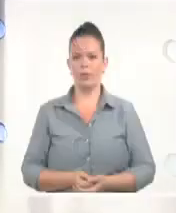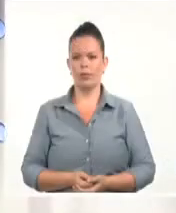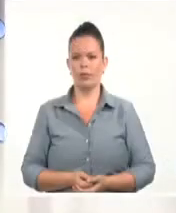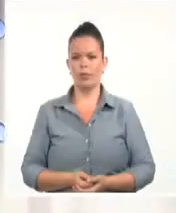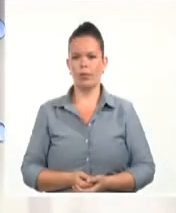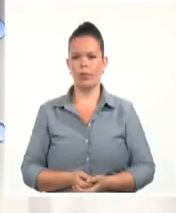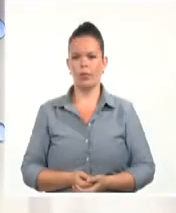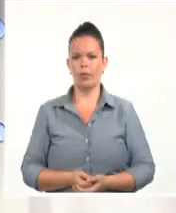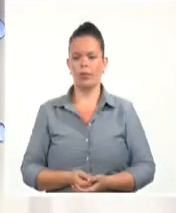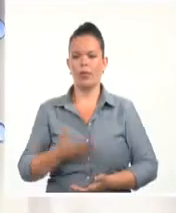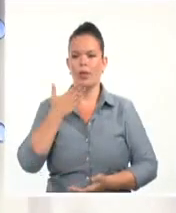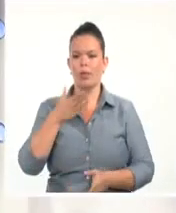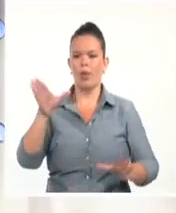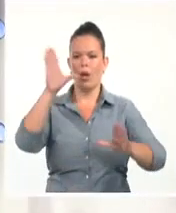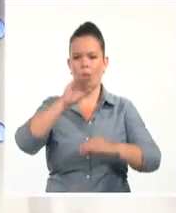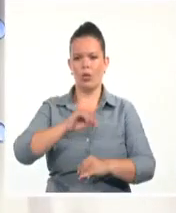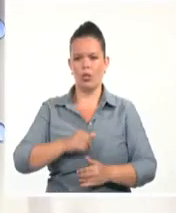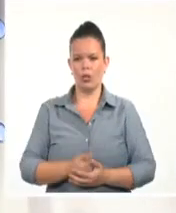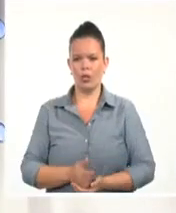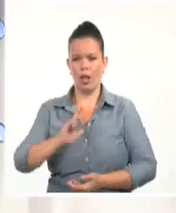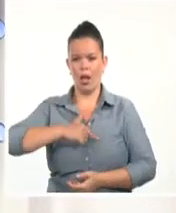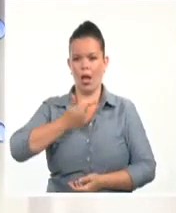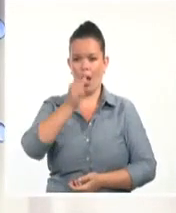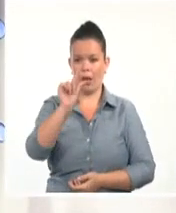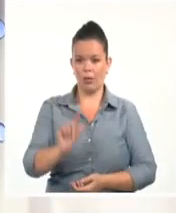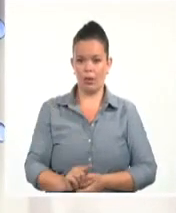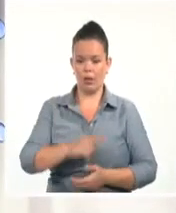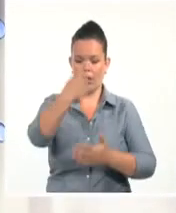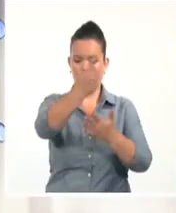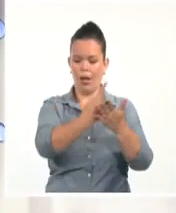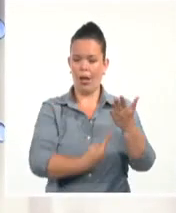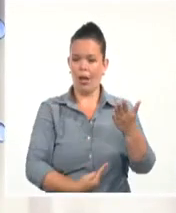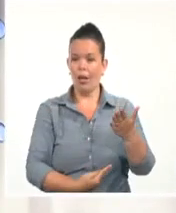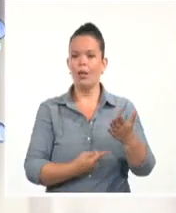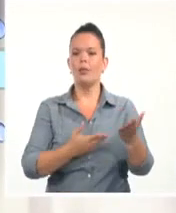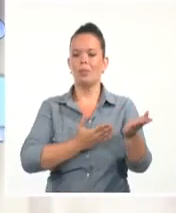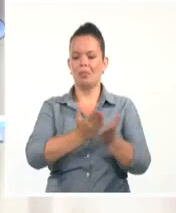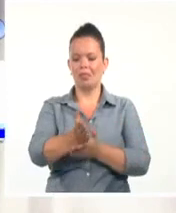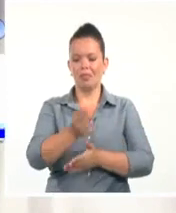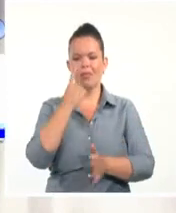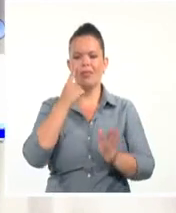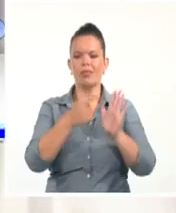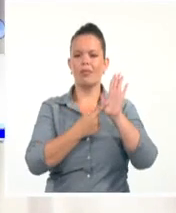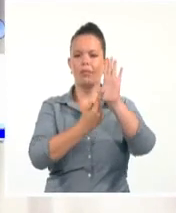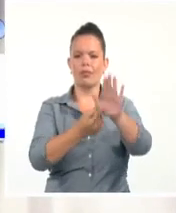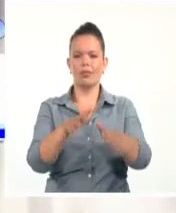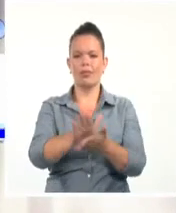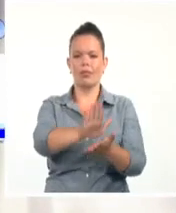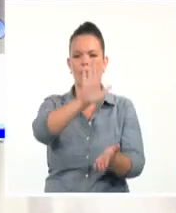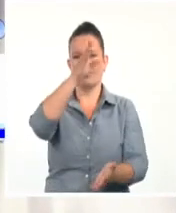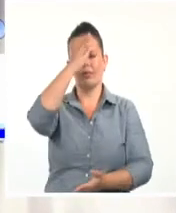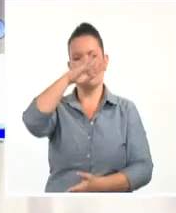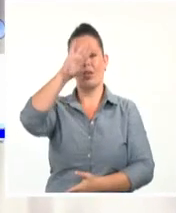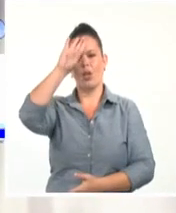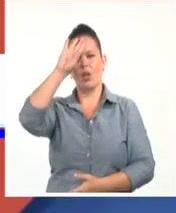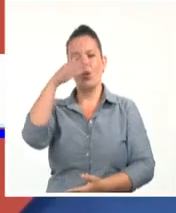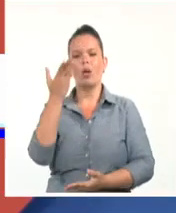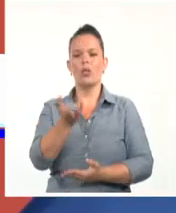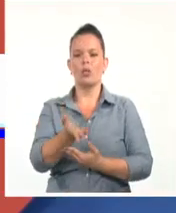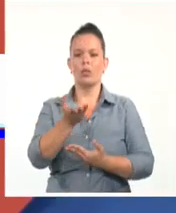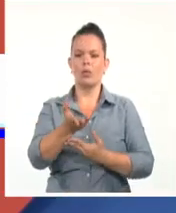Buenas noches, artistas de la plástica en Cuba manifiestan su compromiso con la patria y abogan por la unidad e identidad nacional.